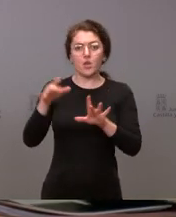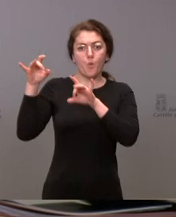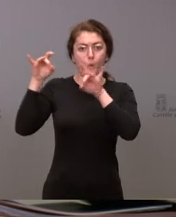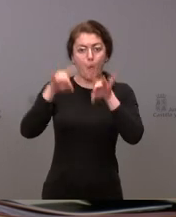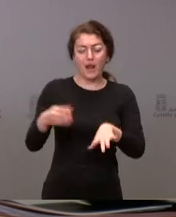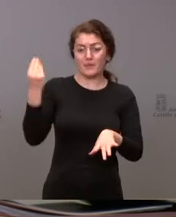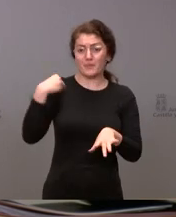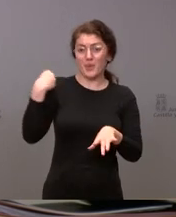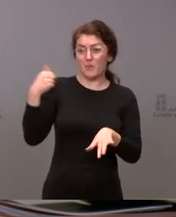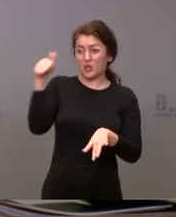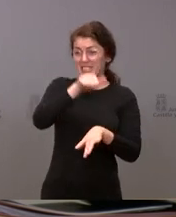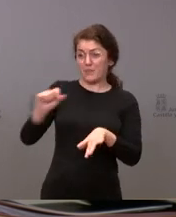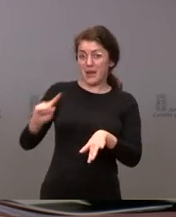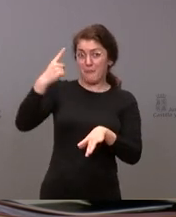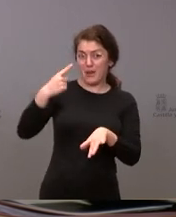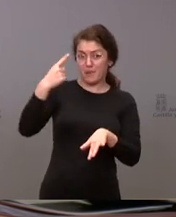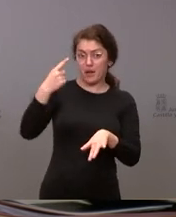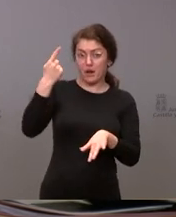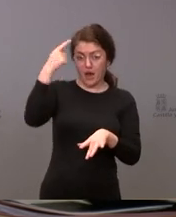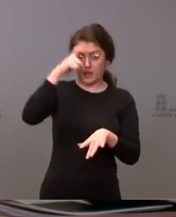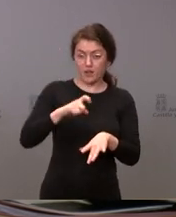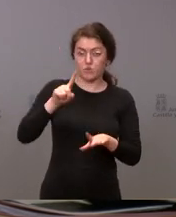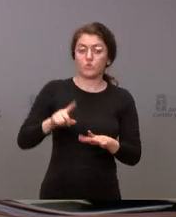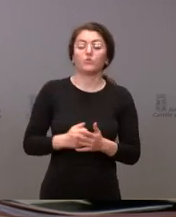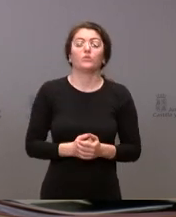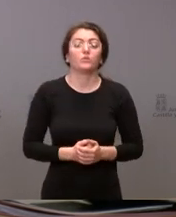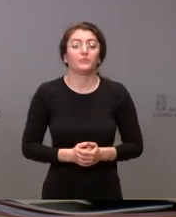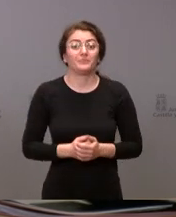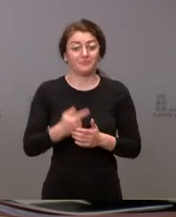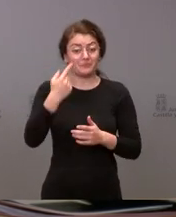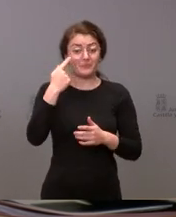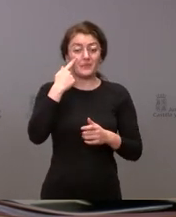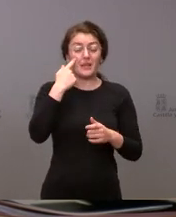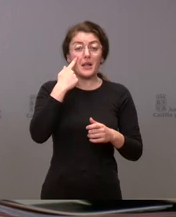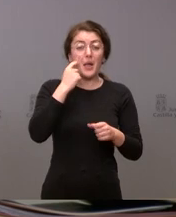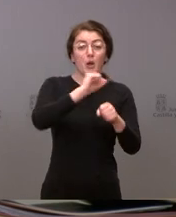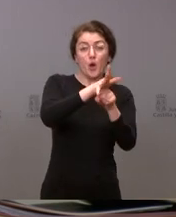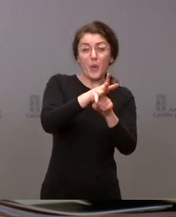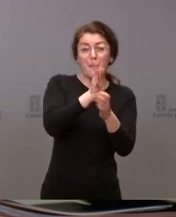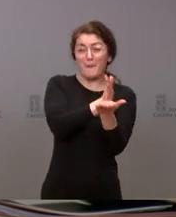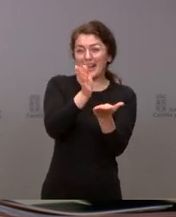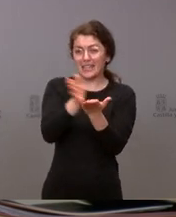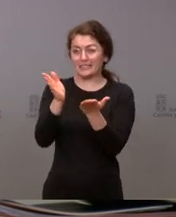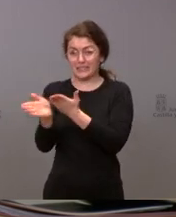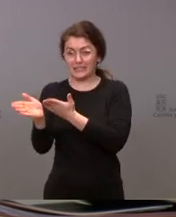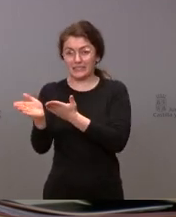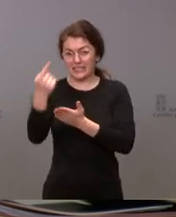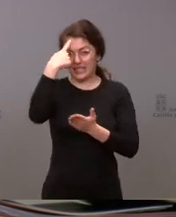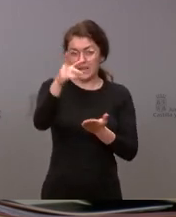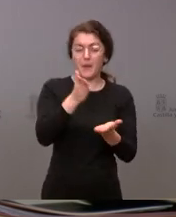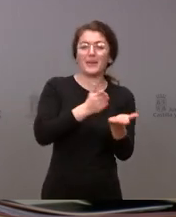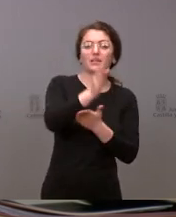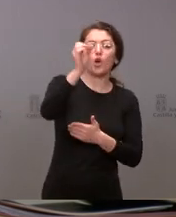primera semana de este año. En relación con la circulación de las diferentes variantes, saben ustedes que Ómicron alcanza, desde las primeras